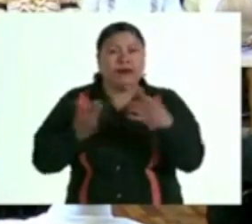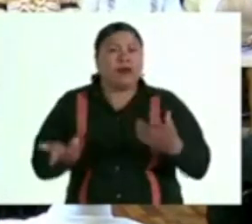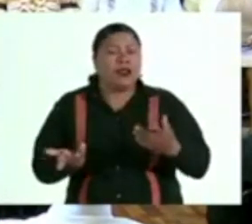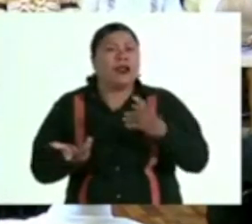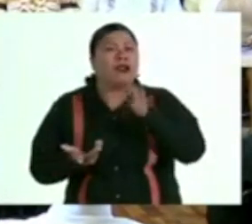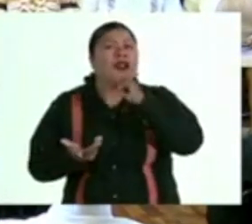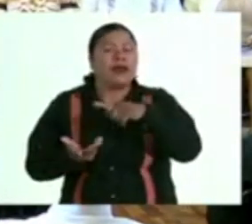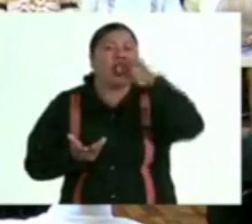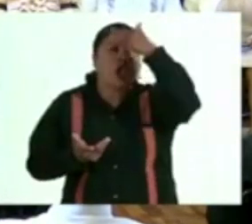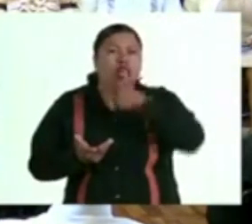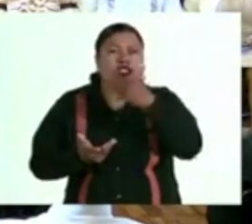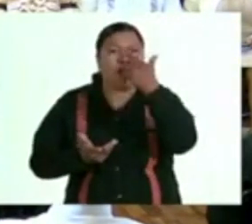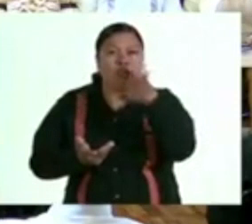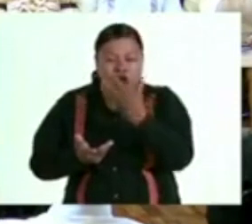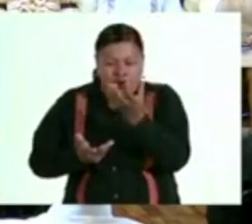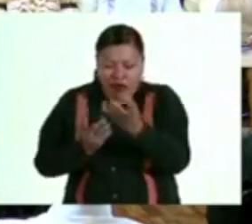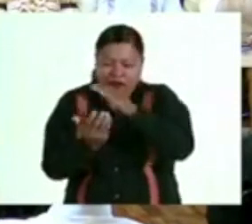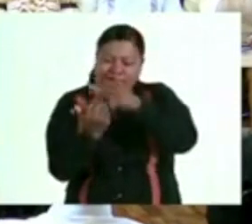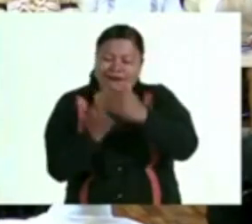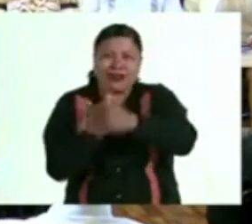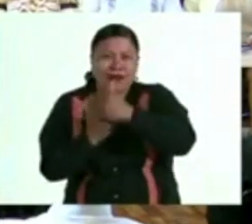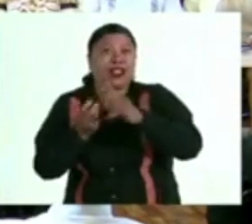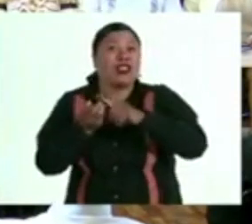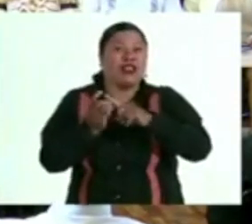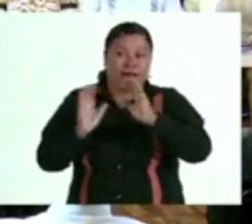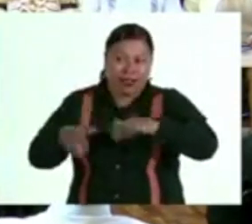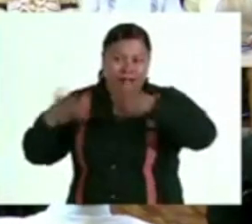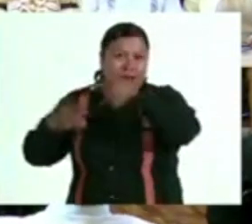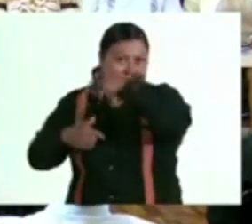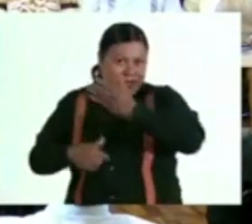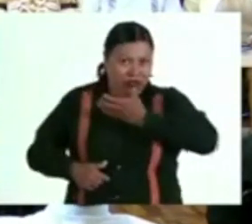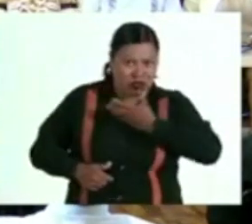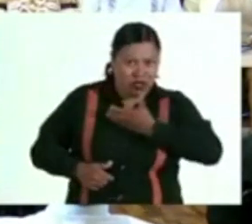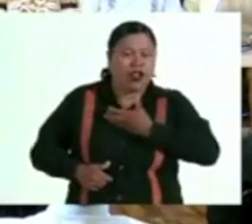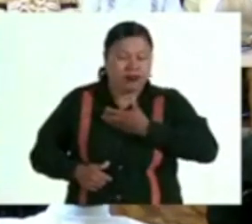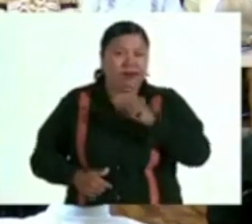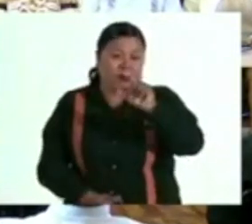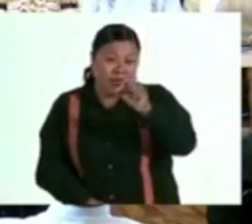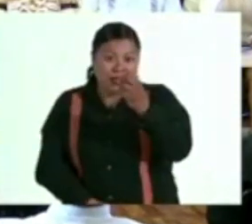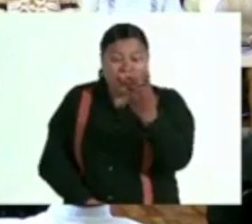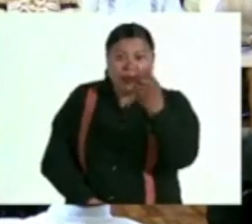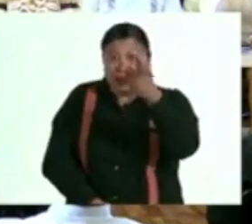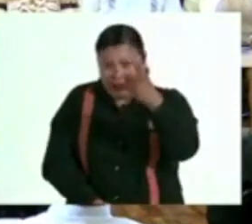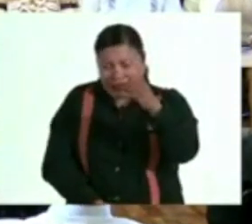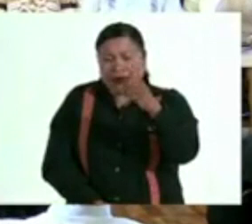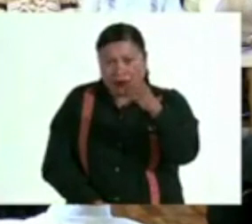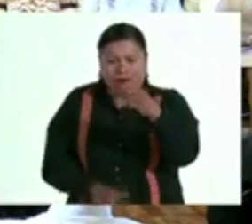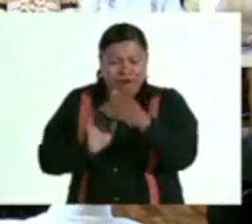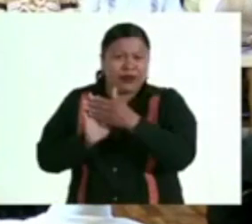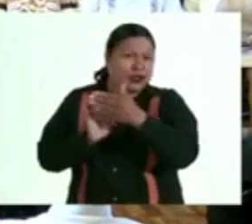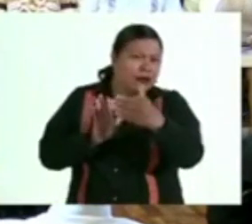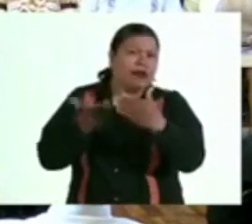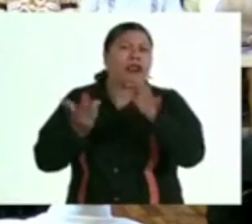la tradicional noche de Rábanos que se celebra aquí en nuestro Zócalo el 23 de diciembre, el